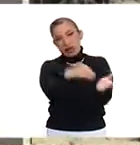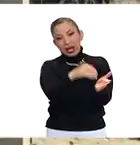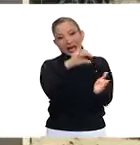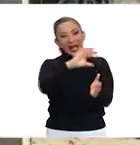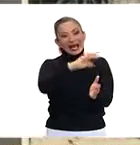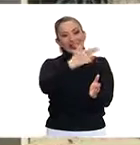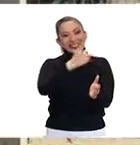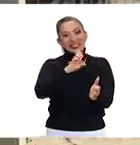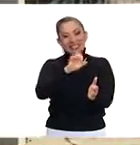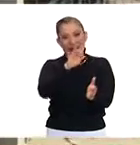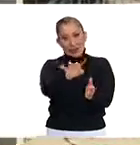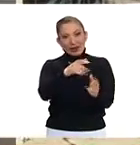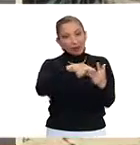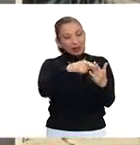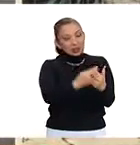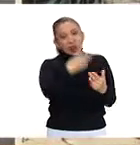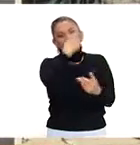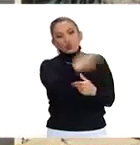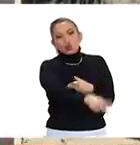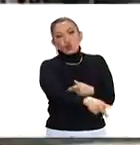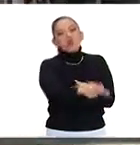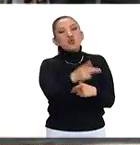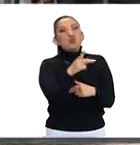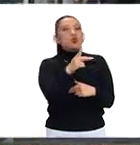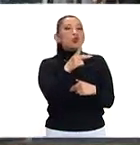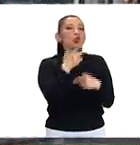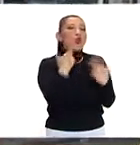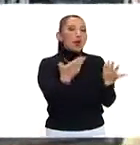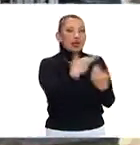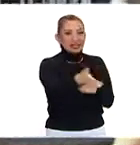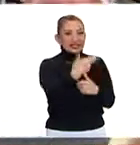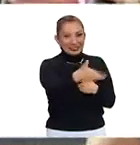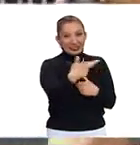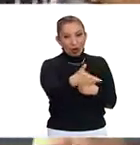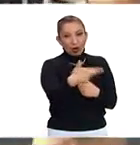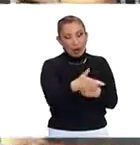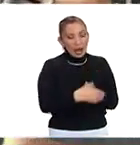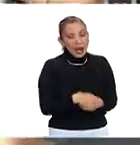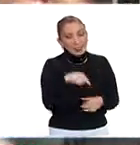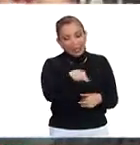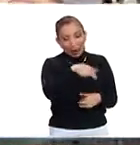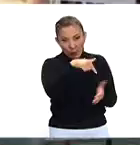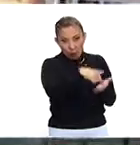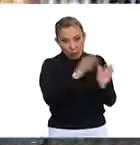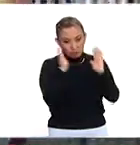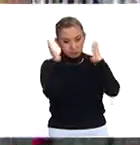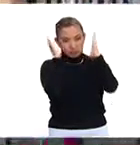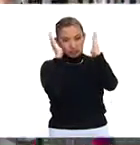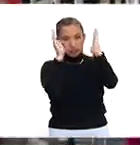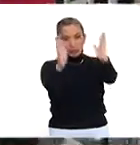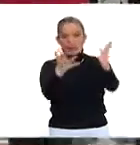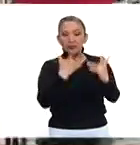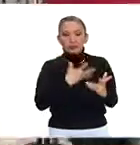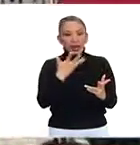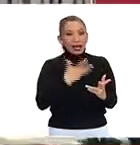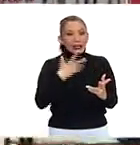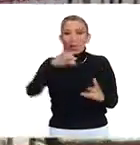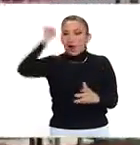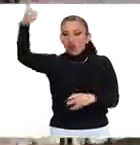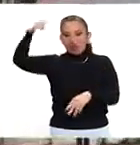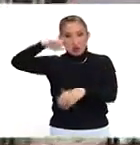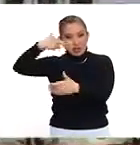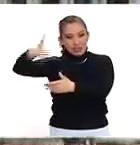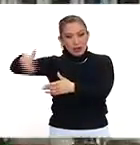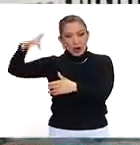chef que habló, que abrió, la, la plaza que tiene, que abrió su, su negocio, en esta quinta avenida, que tiene uno en el aeropuerto,